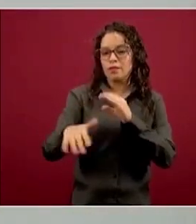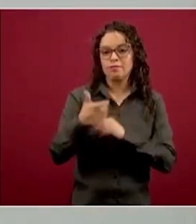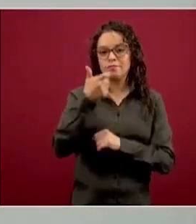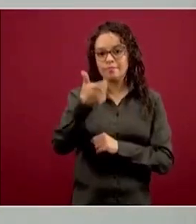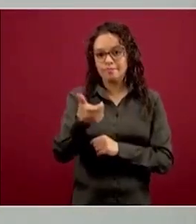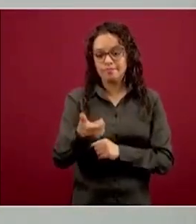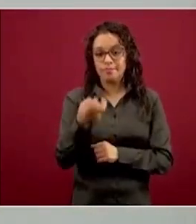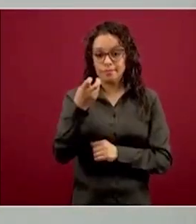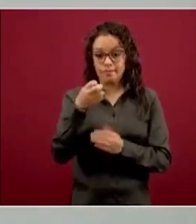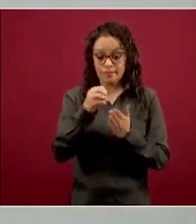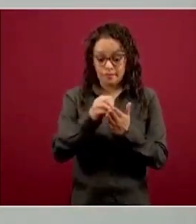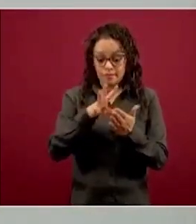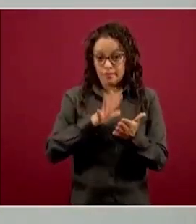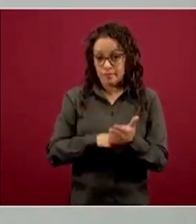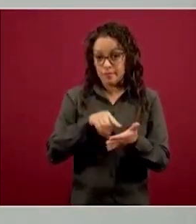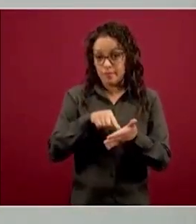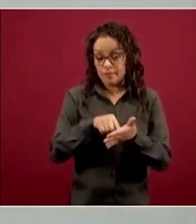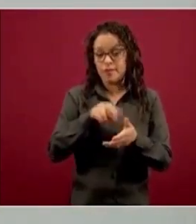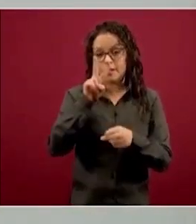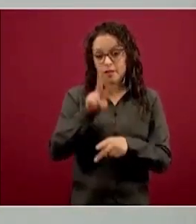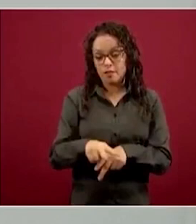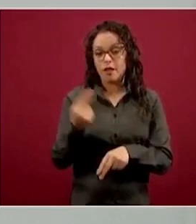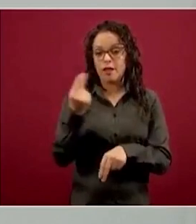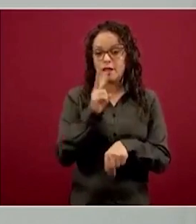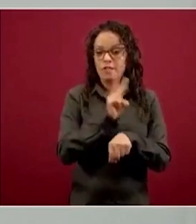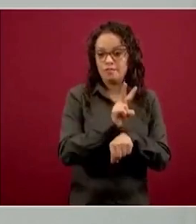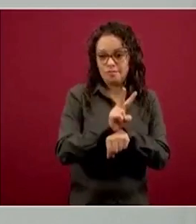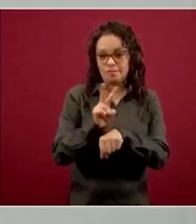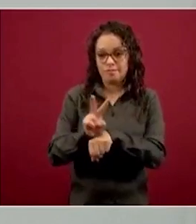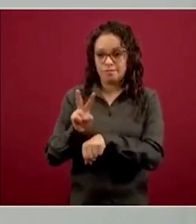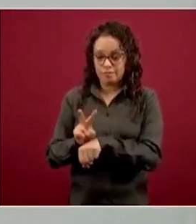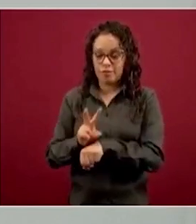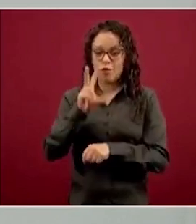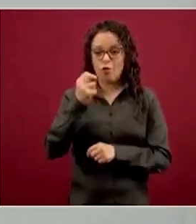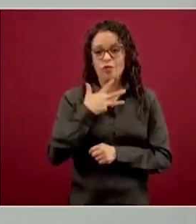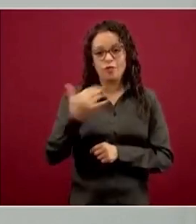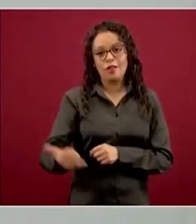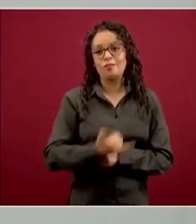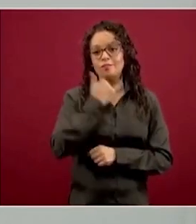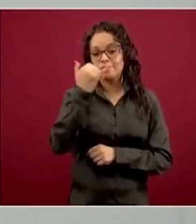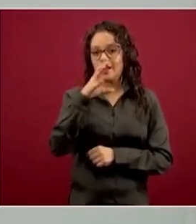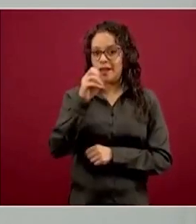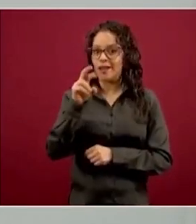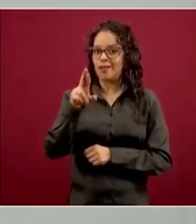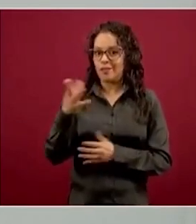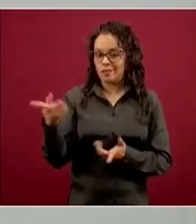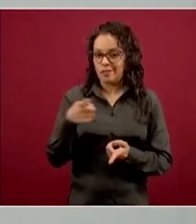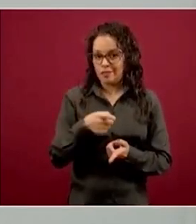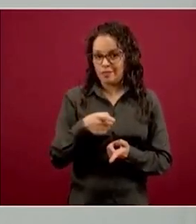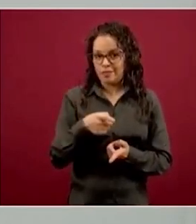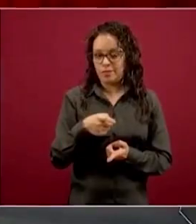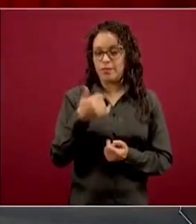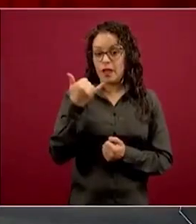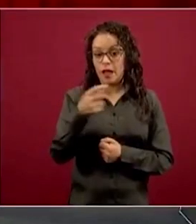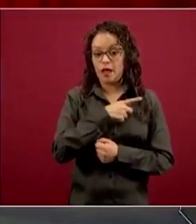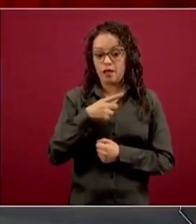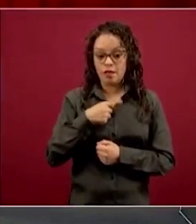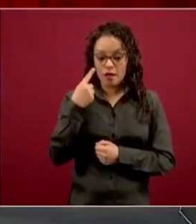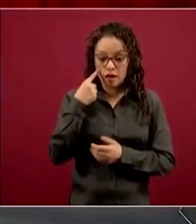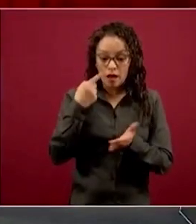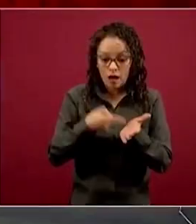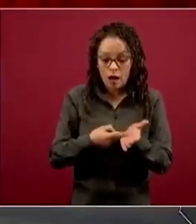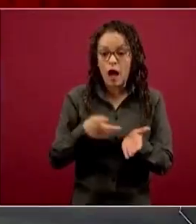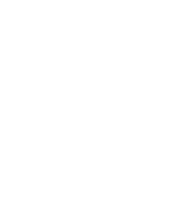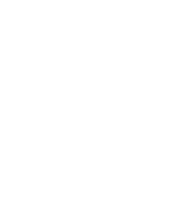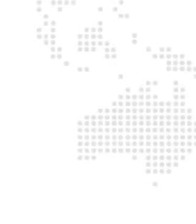importante verificar que su cuenta no esté en alguno de estos supuestos. Y creo que con esto